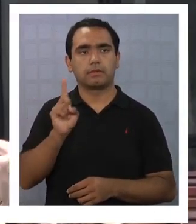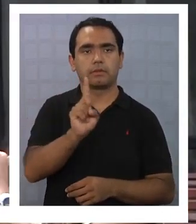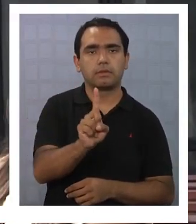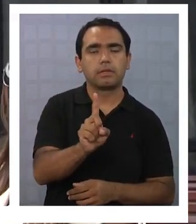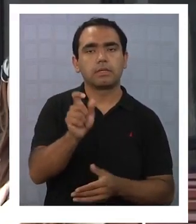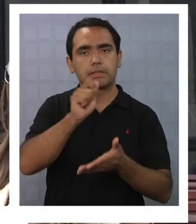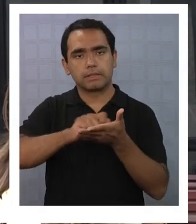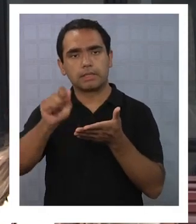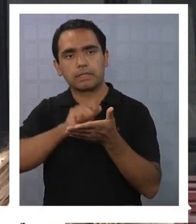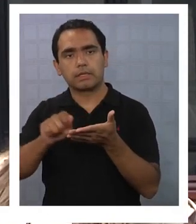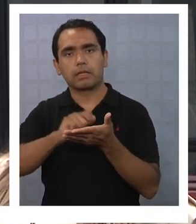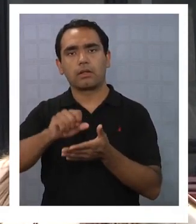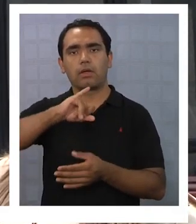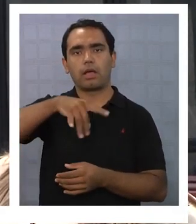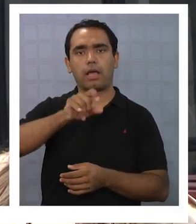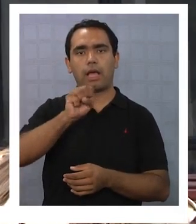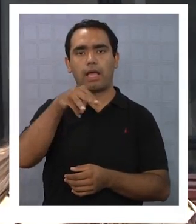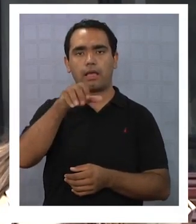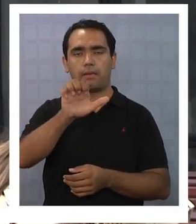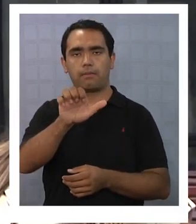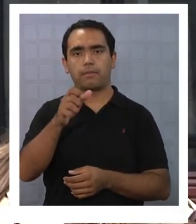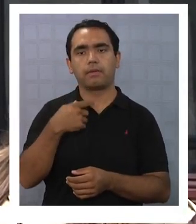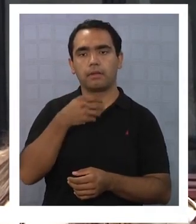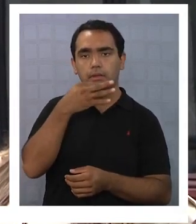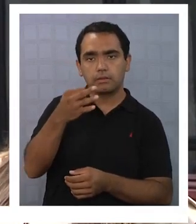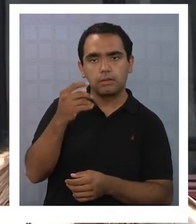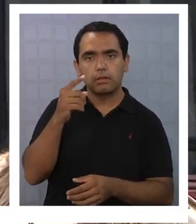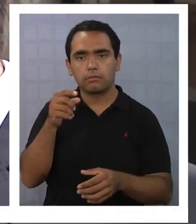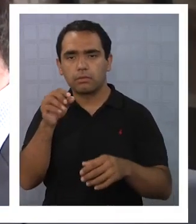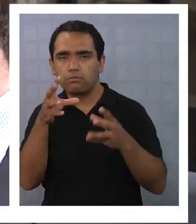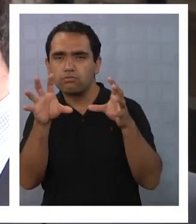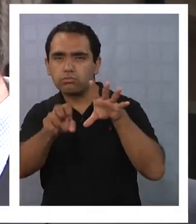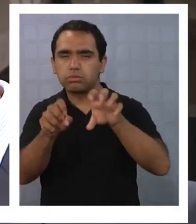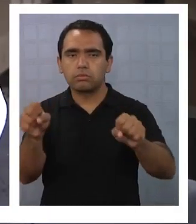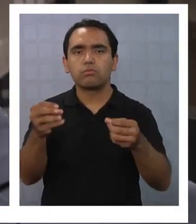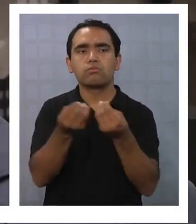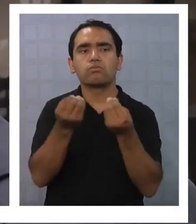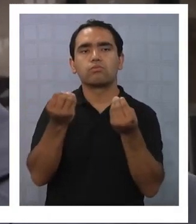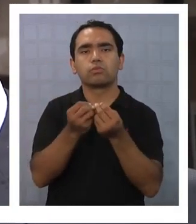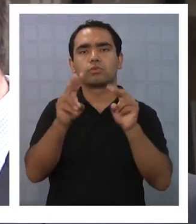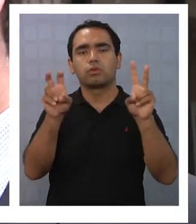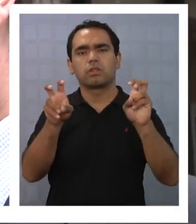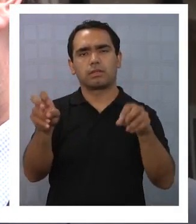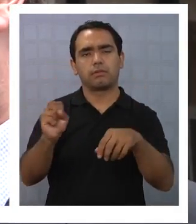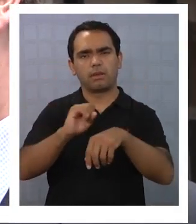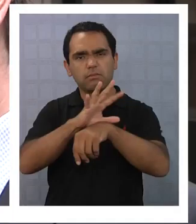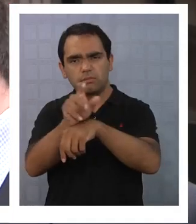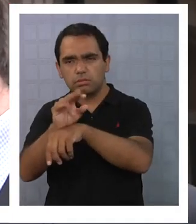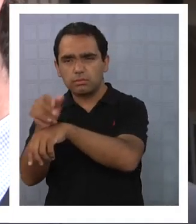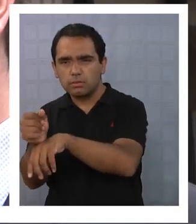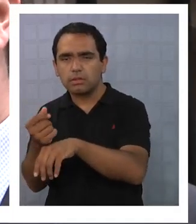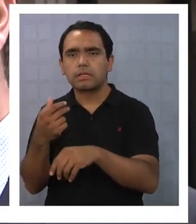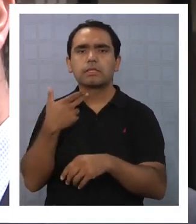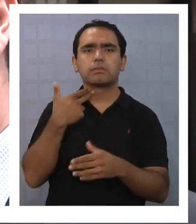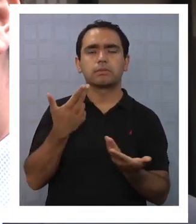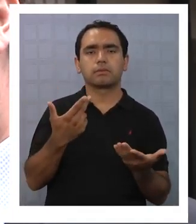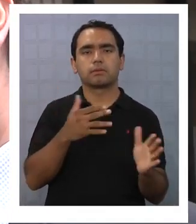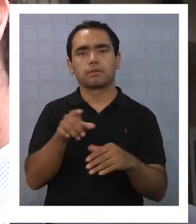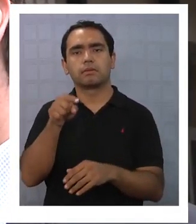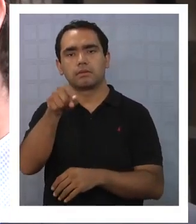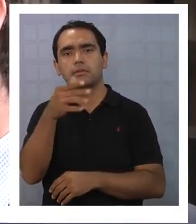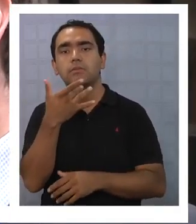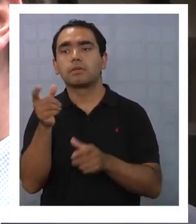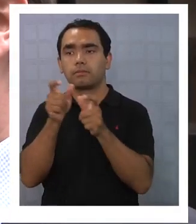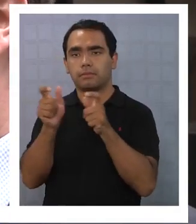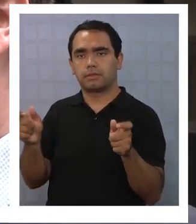Delito, Jaime Avedrapo, quien resaltó que los altos índices delictivos que ubican a la región como insegura, se debe a la percepción